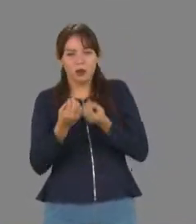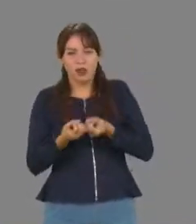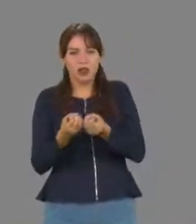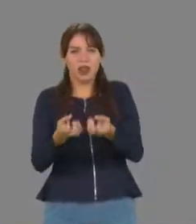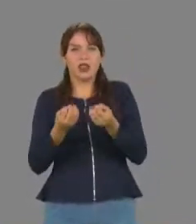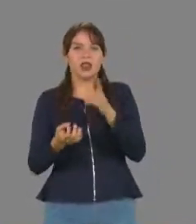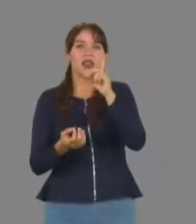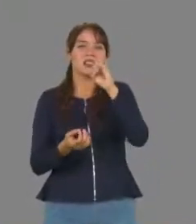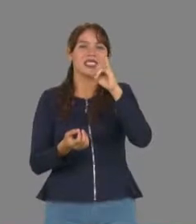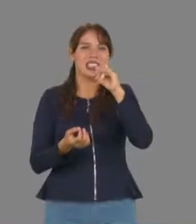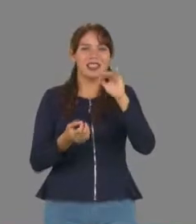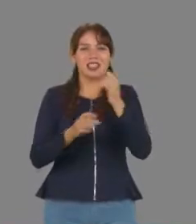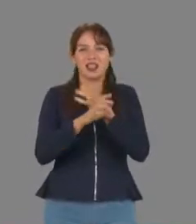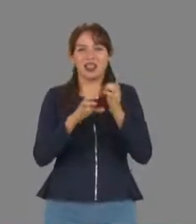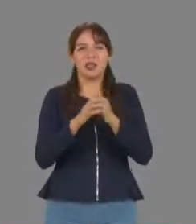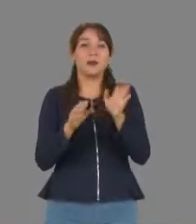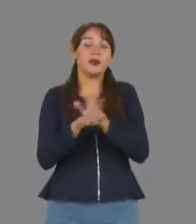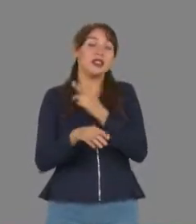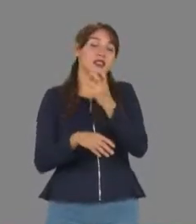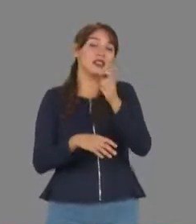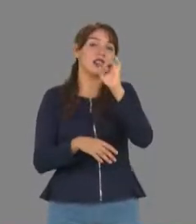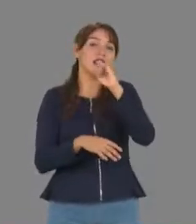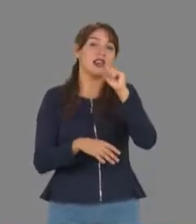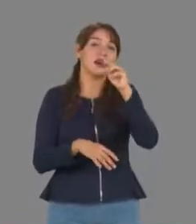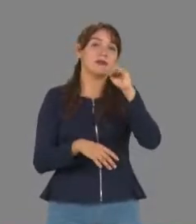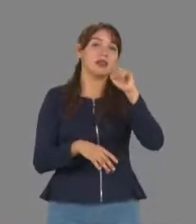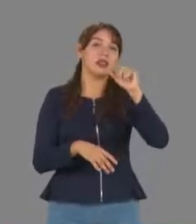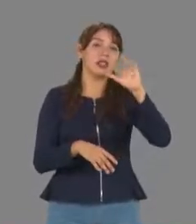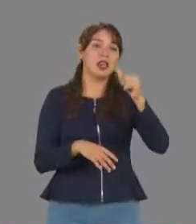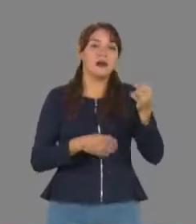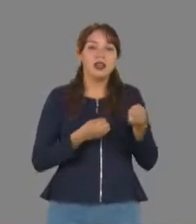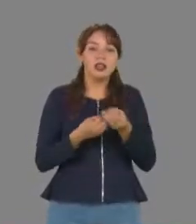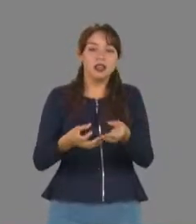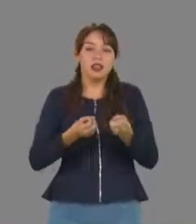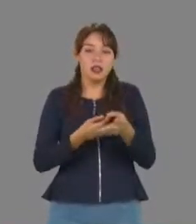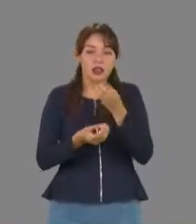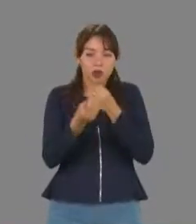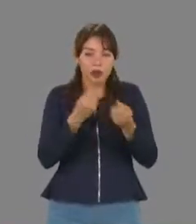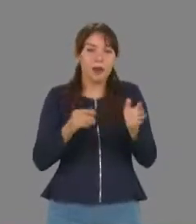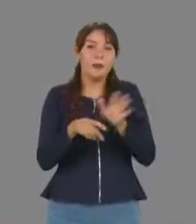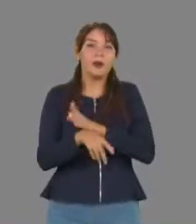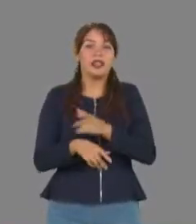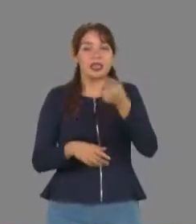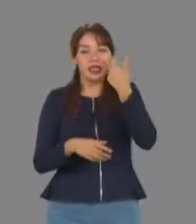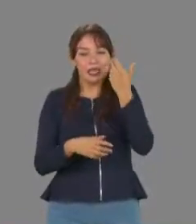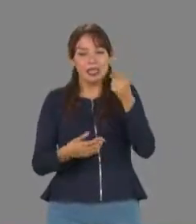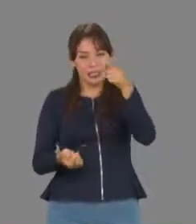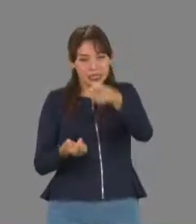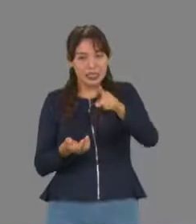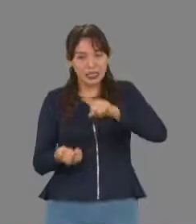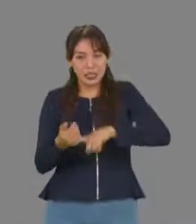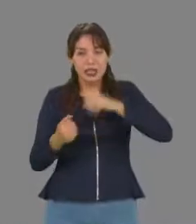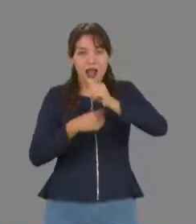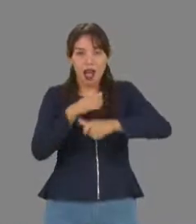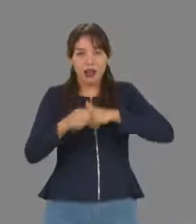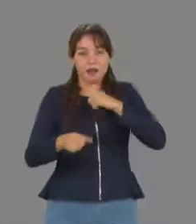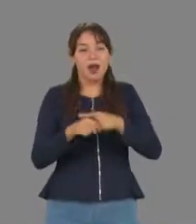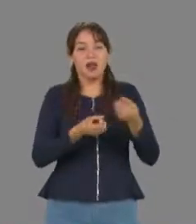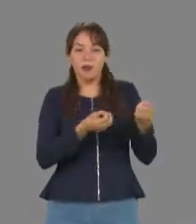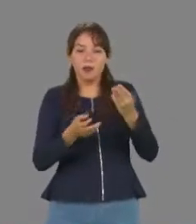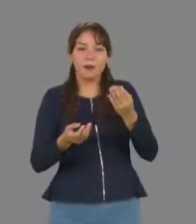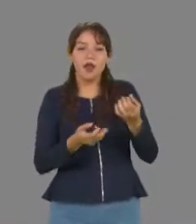base de jamaica, porque la jamaica tiene muchos antioxidantes y lo que queremos es que el insecto aparte de que tenga las proteínas genere